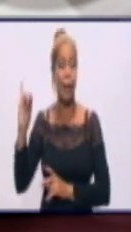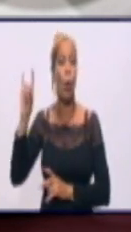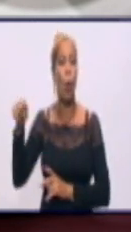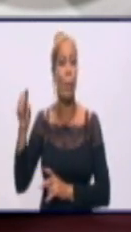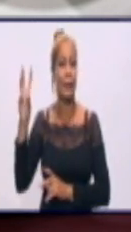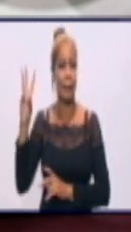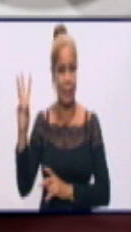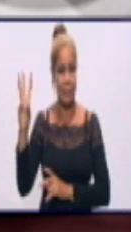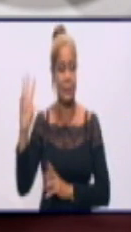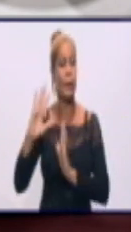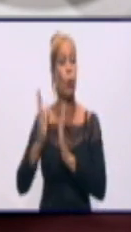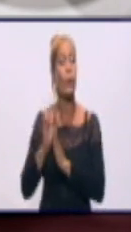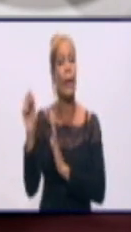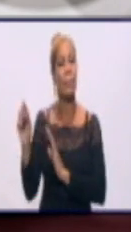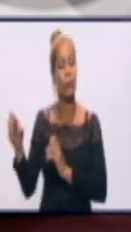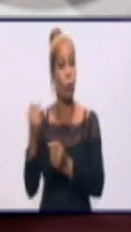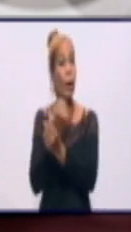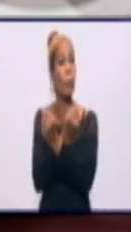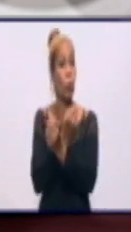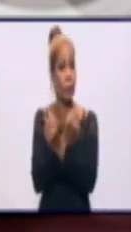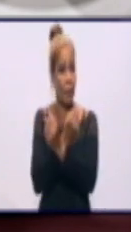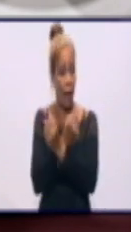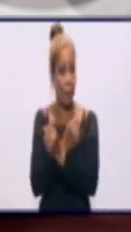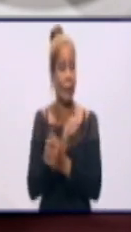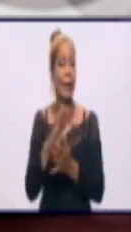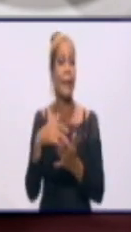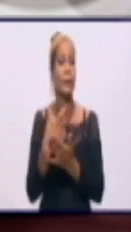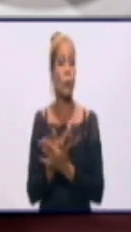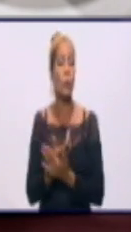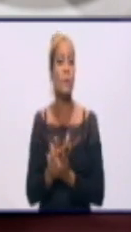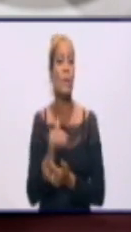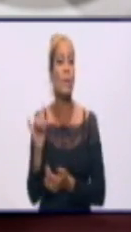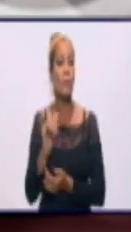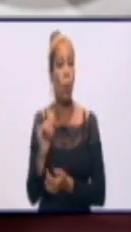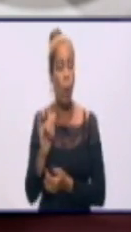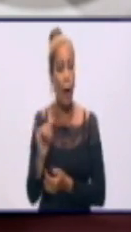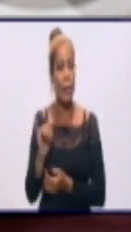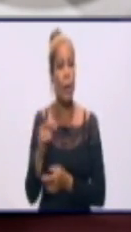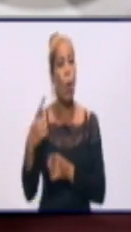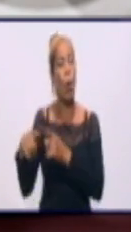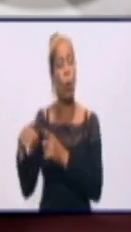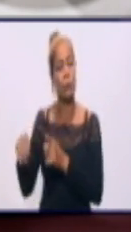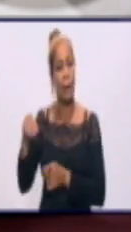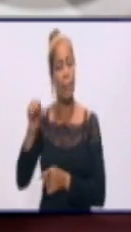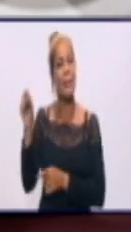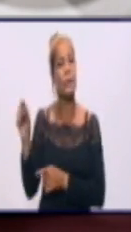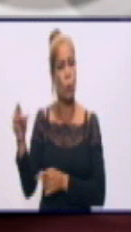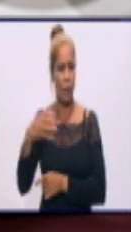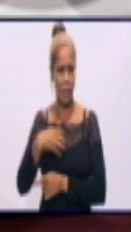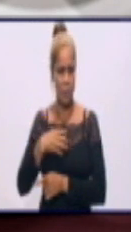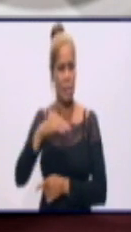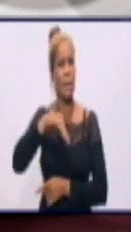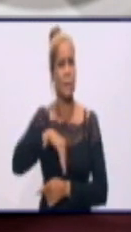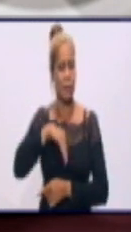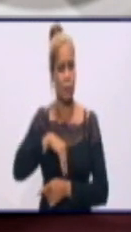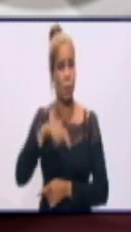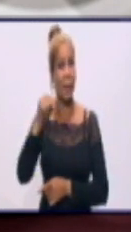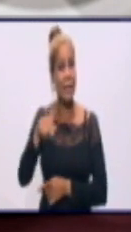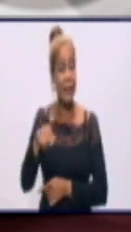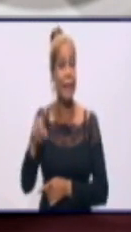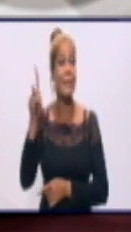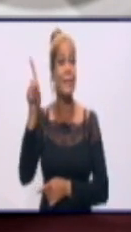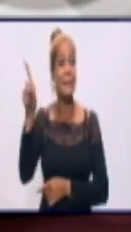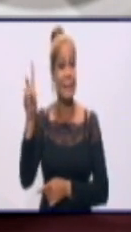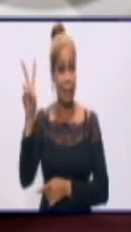De la pesquisa se identificaron 703 personas con sintomatología sugestiva a COVID. Y de ellos, 120